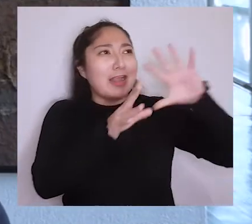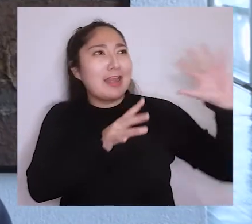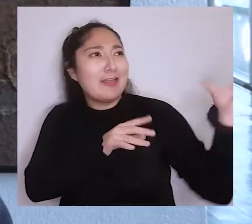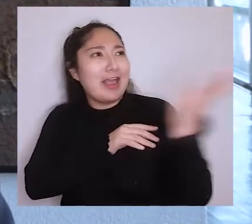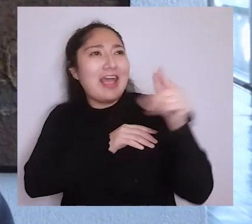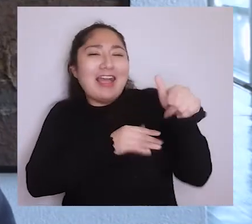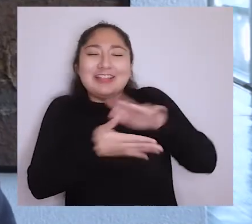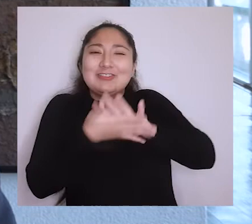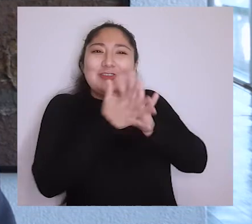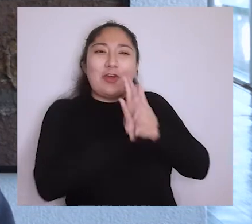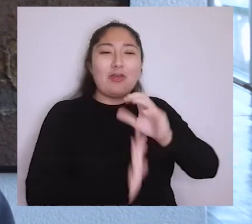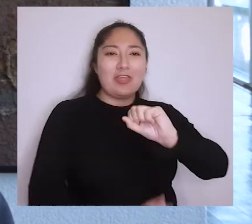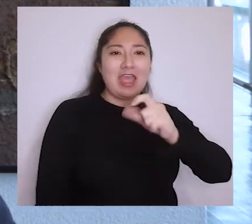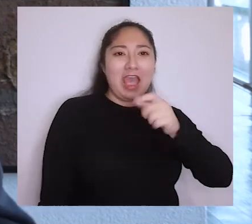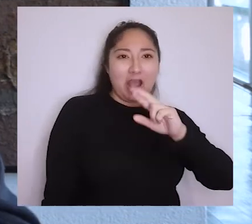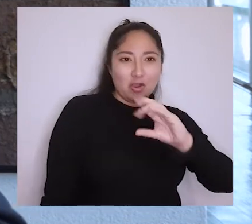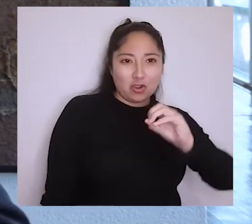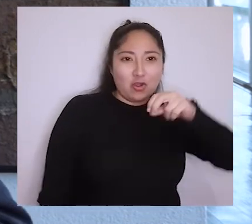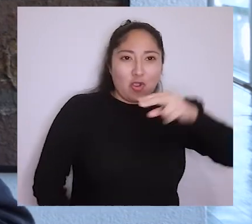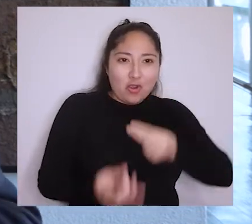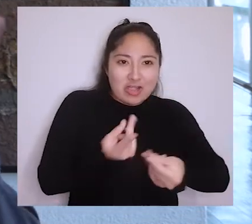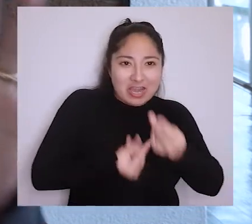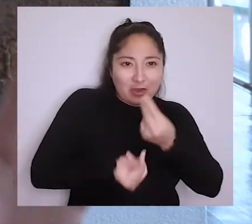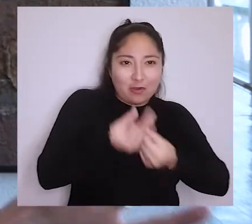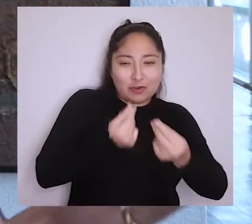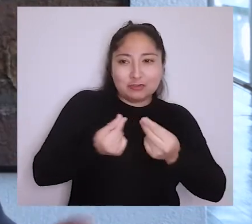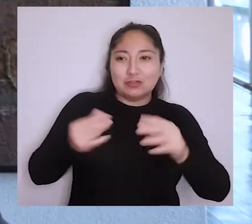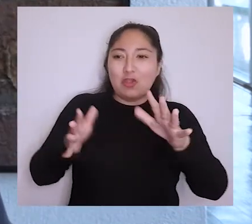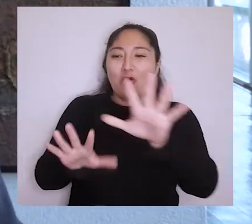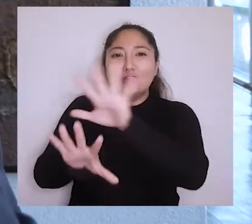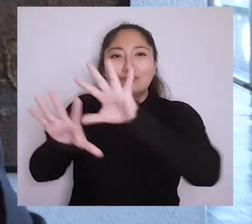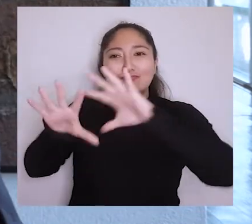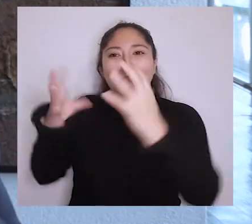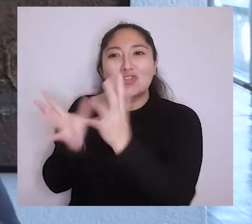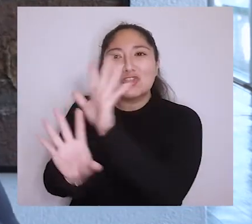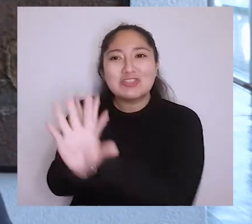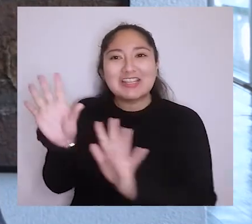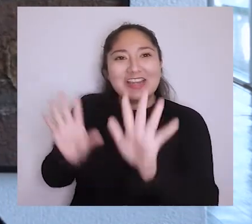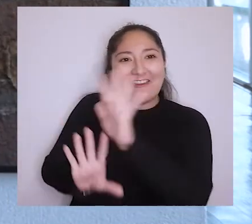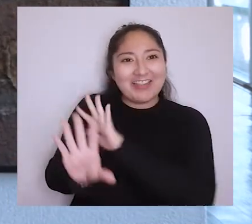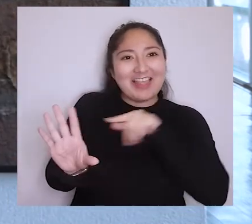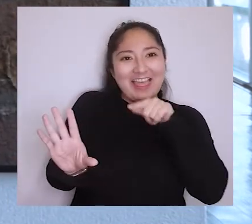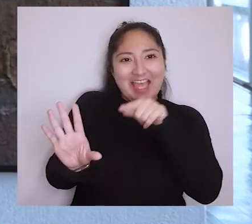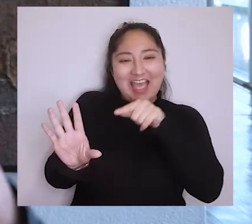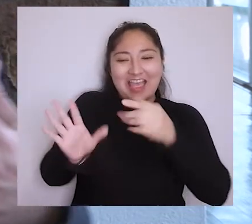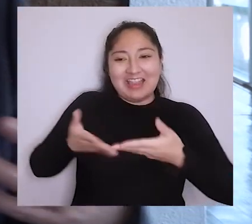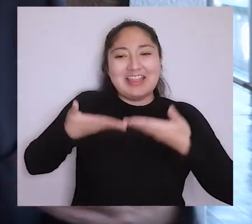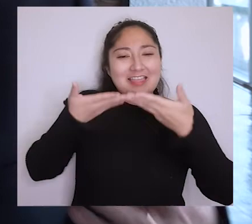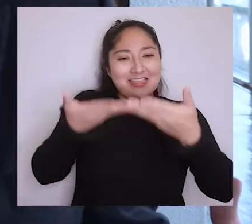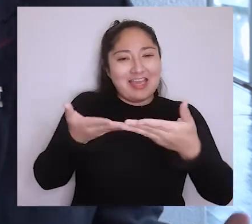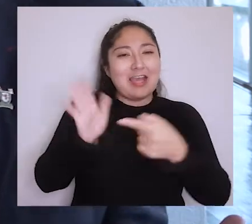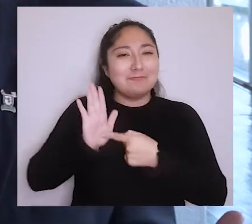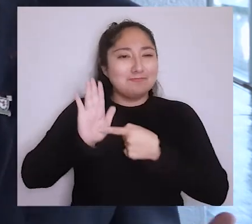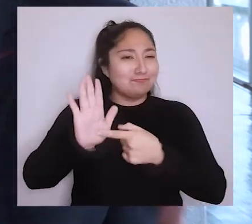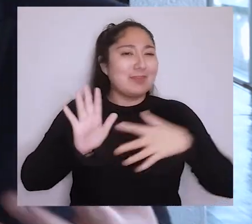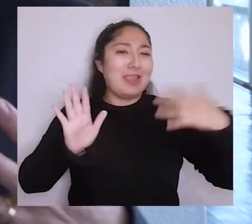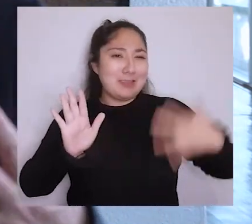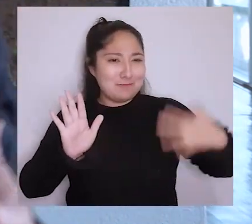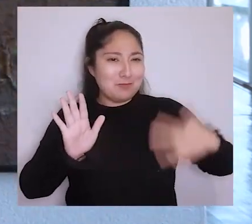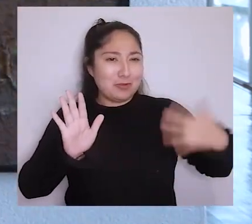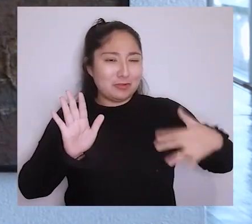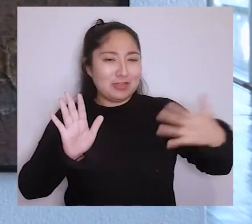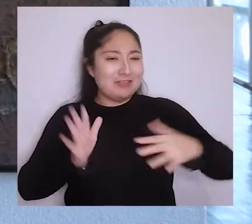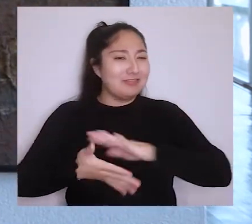tanto ahí está todo el área de agronegocio con toda su parte de sostenibilidad donde están ellos dando cierto una señal muy potente